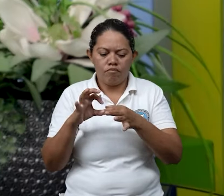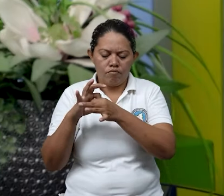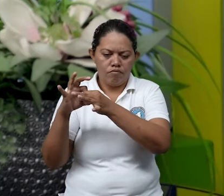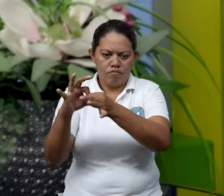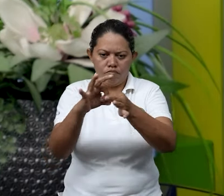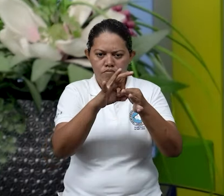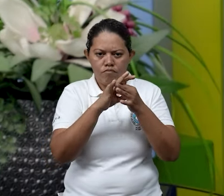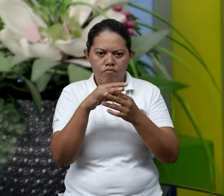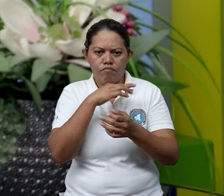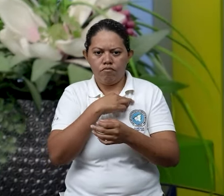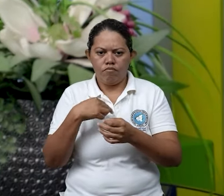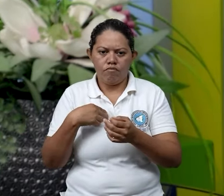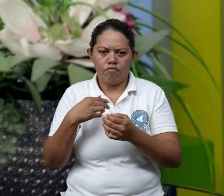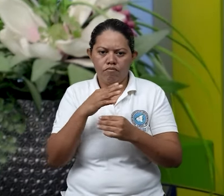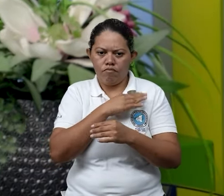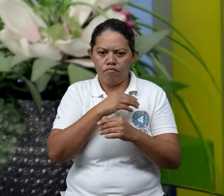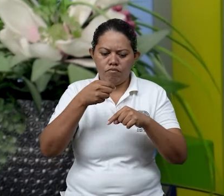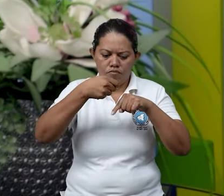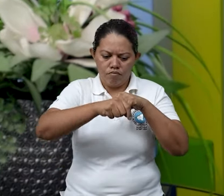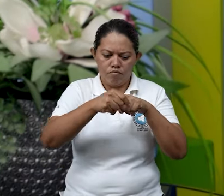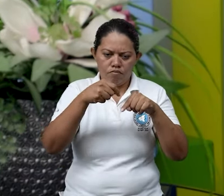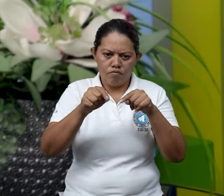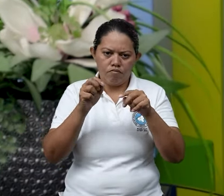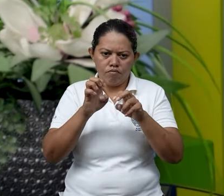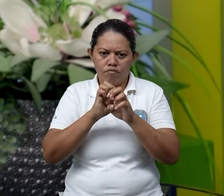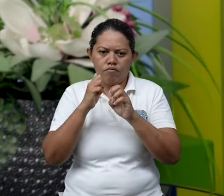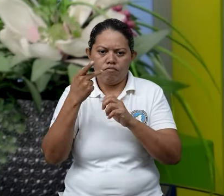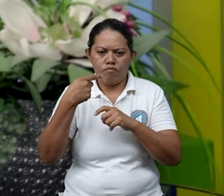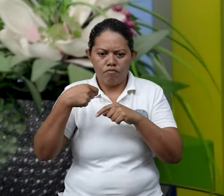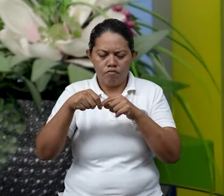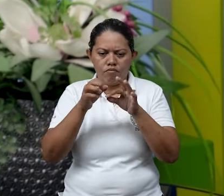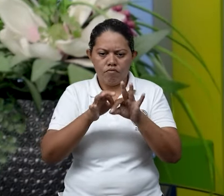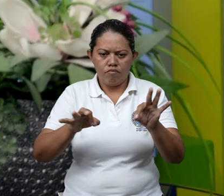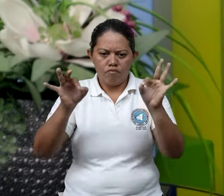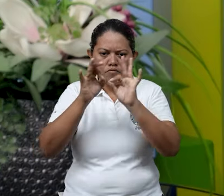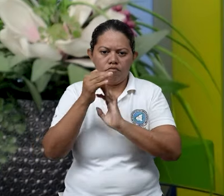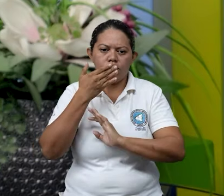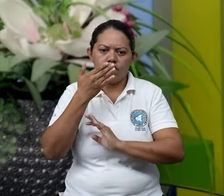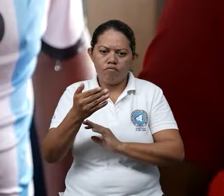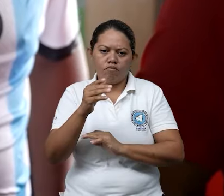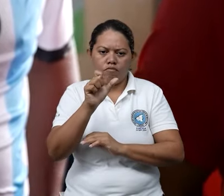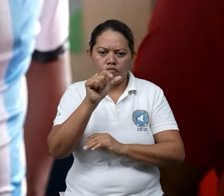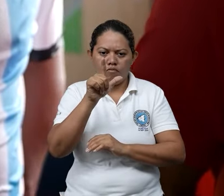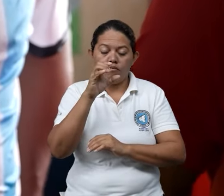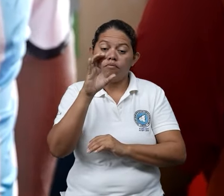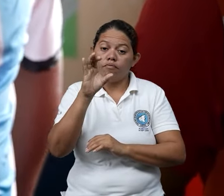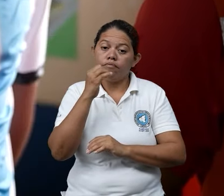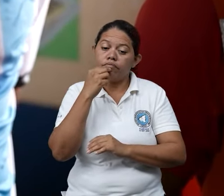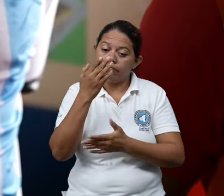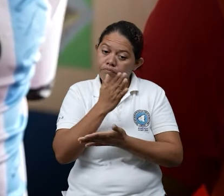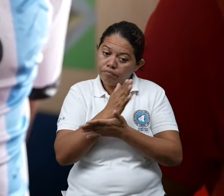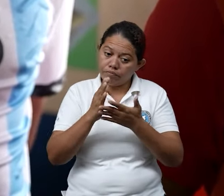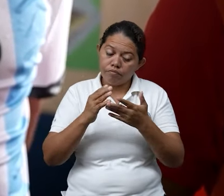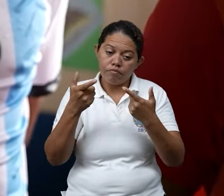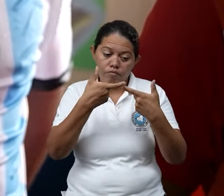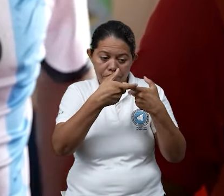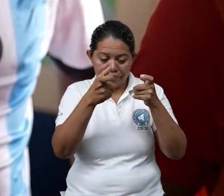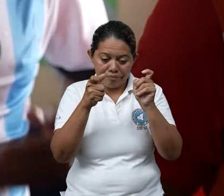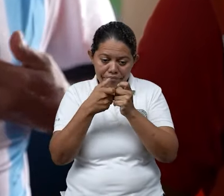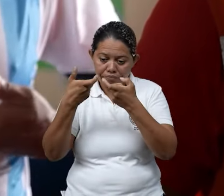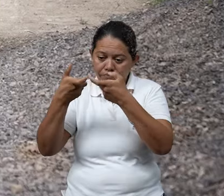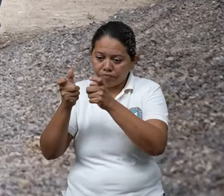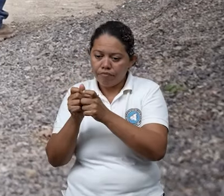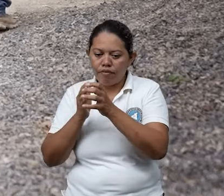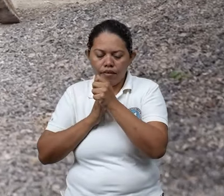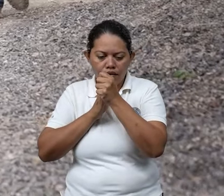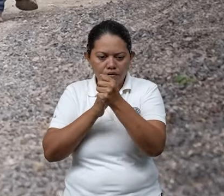coordinado con los comités departamentales, con los comités municipales, pero, principalmente, con los comités locales. Los comités locales, a través de